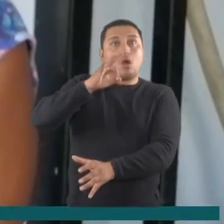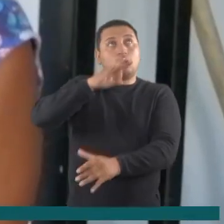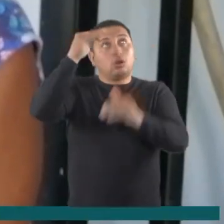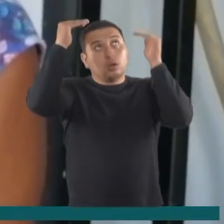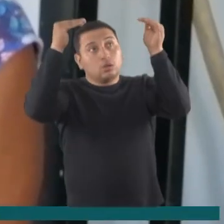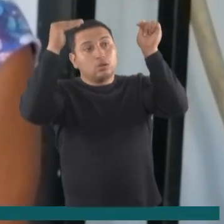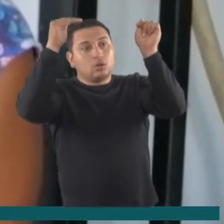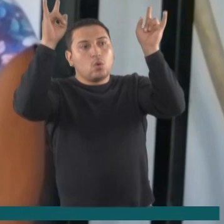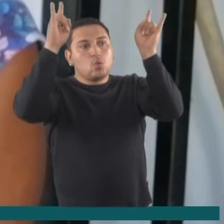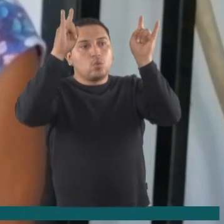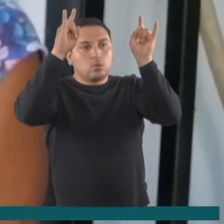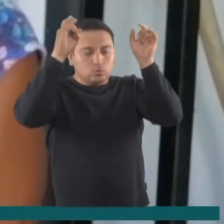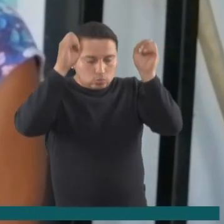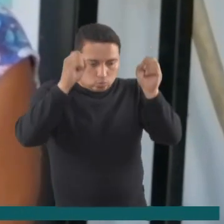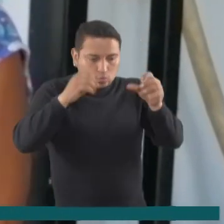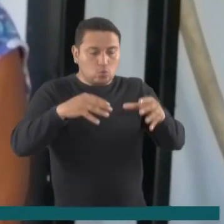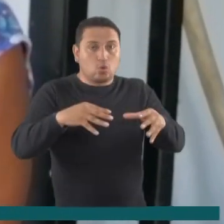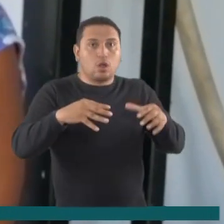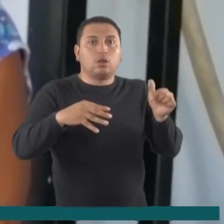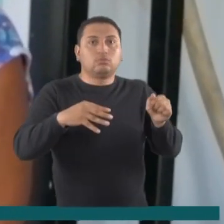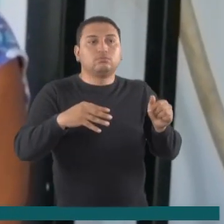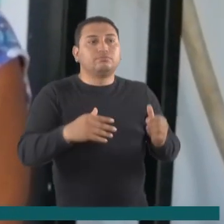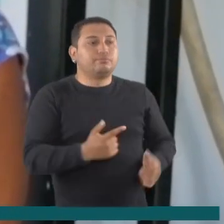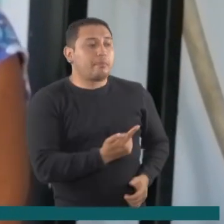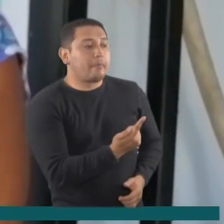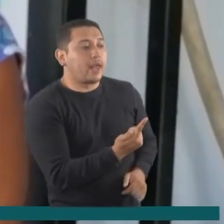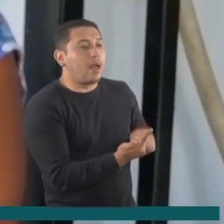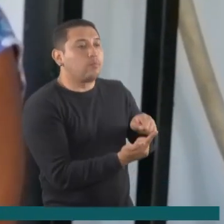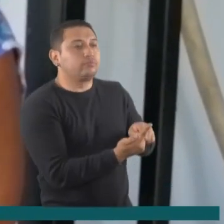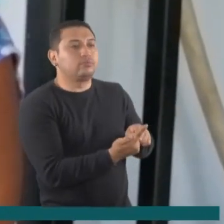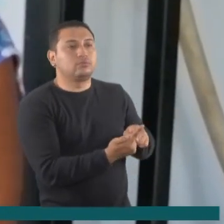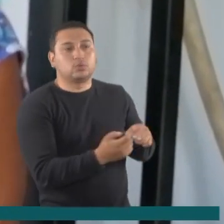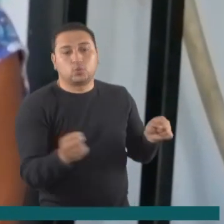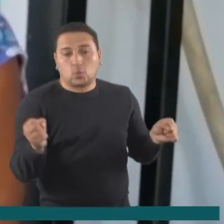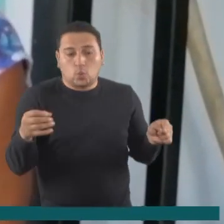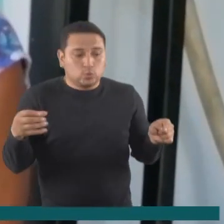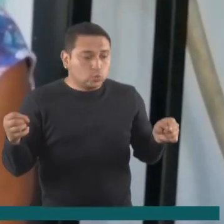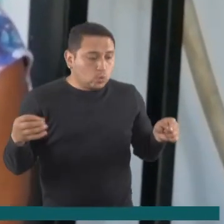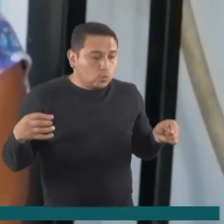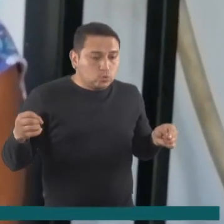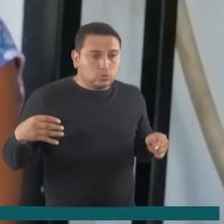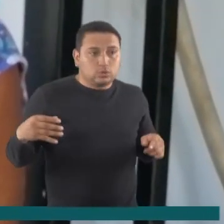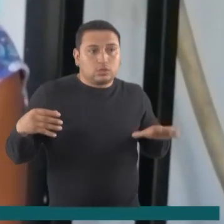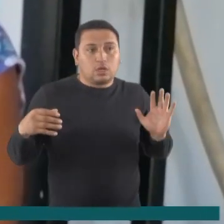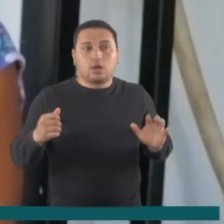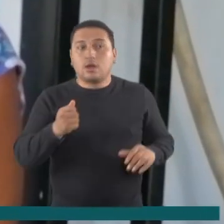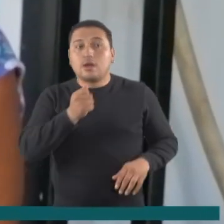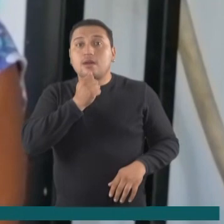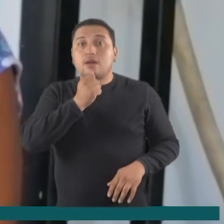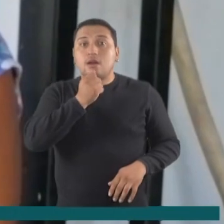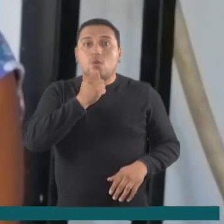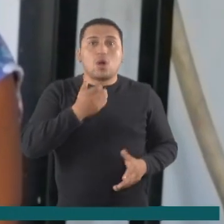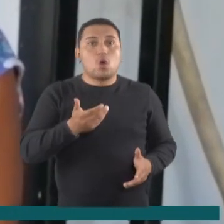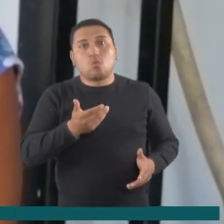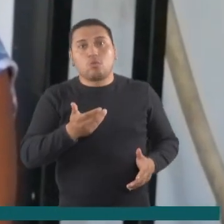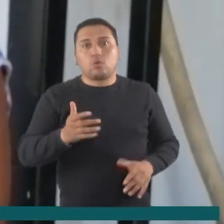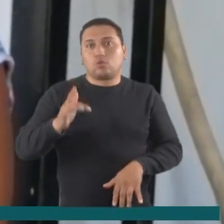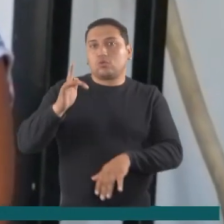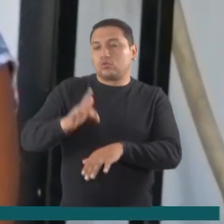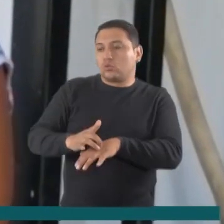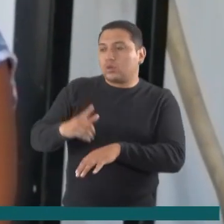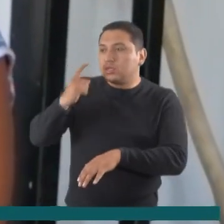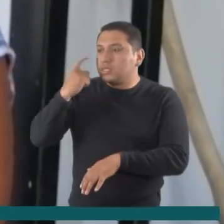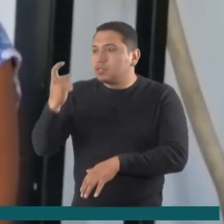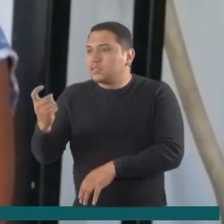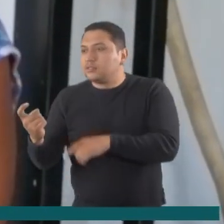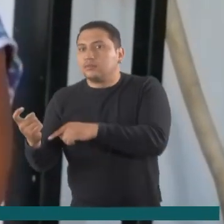solares. Tengo un panelcito y una batería y con eso me suplo de la luz y el agua pues si toca es bombeado,